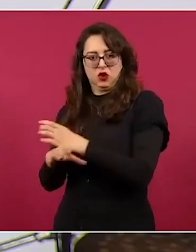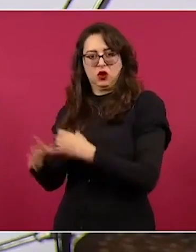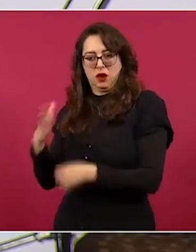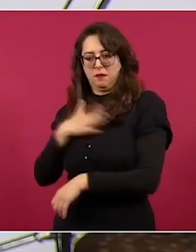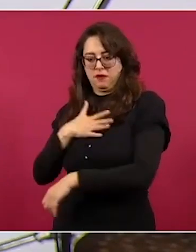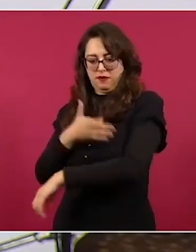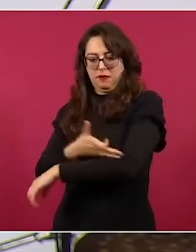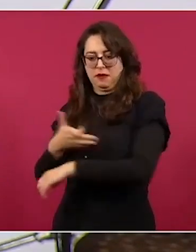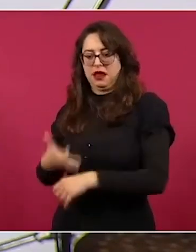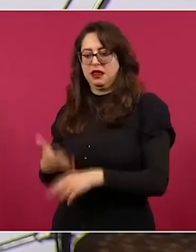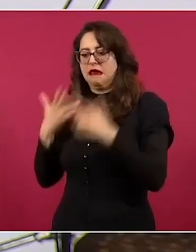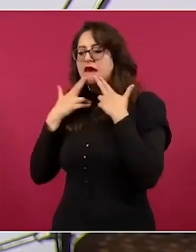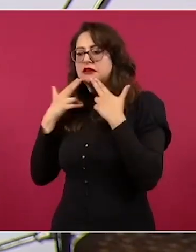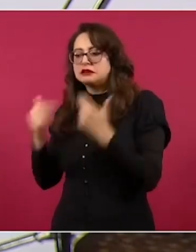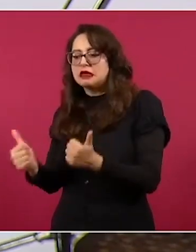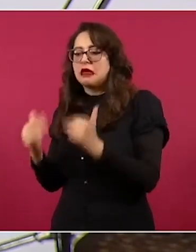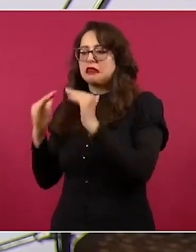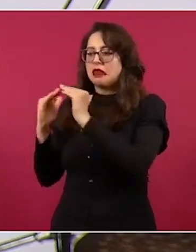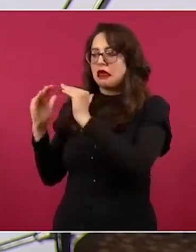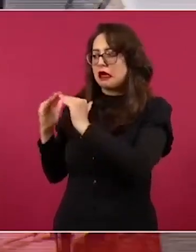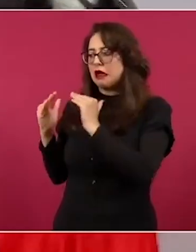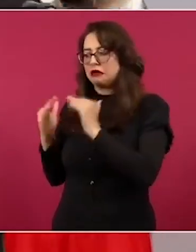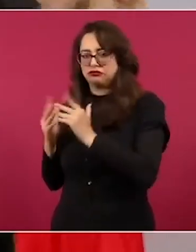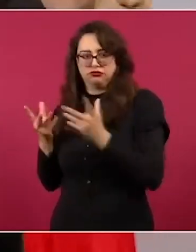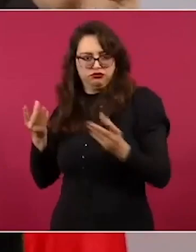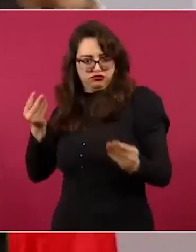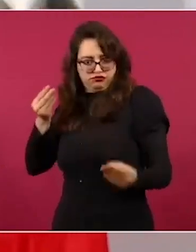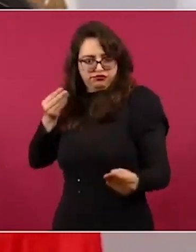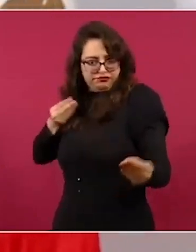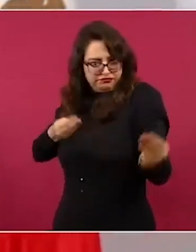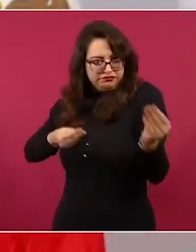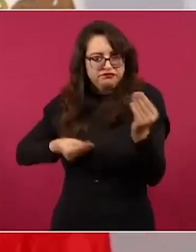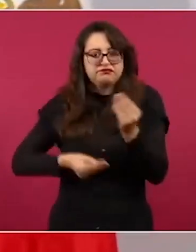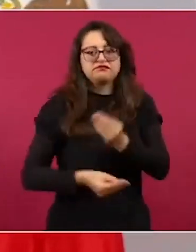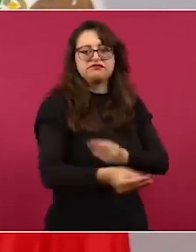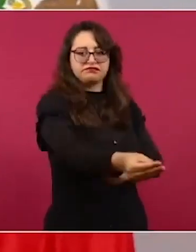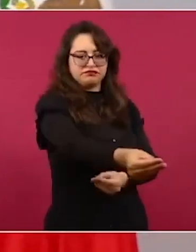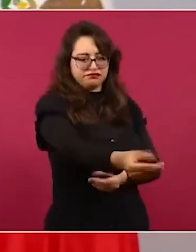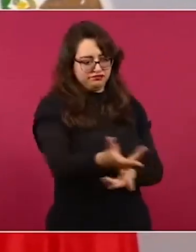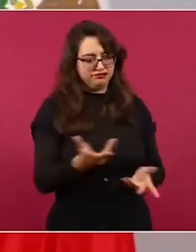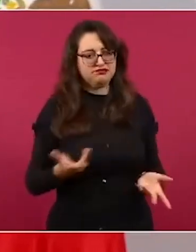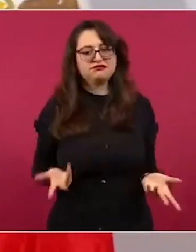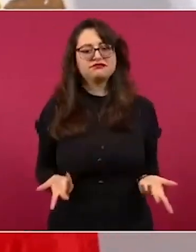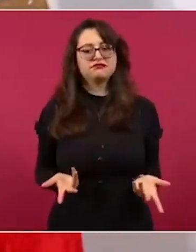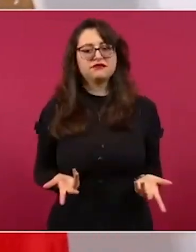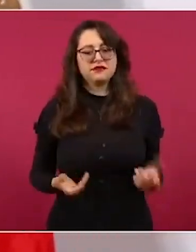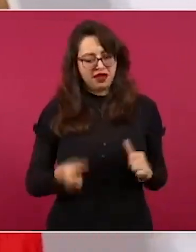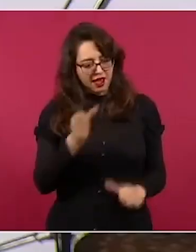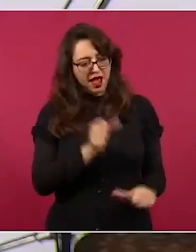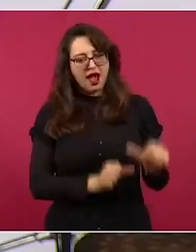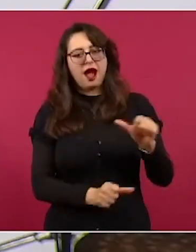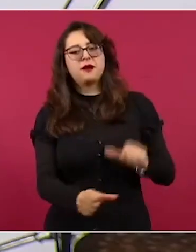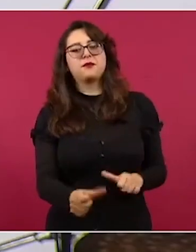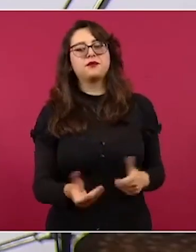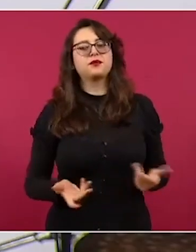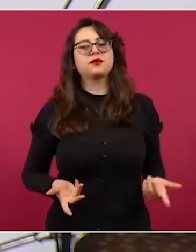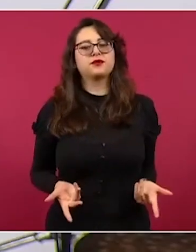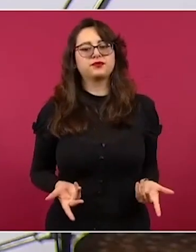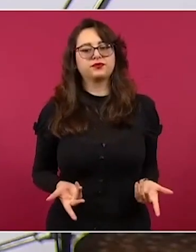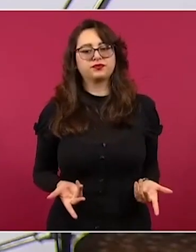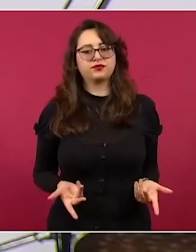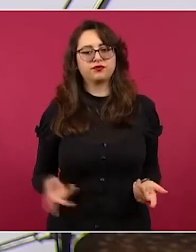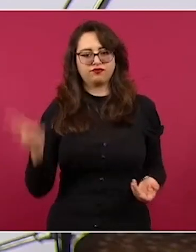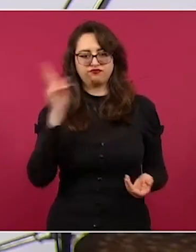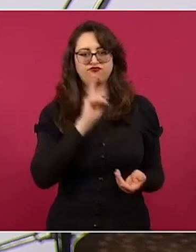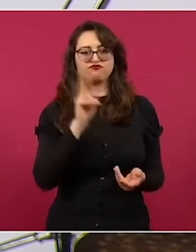familia, los bienes de su familia con los